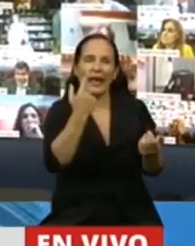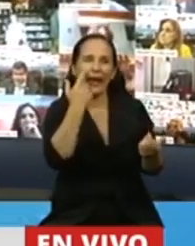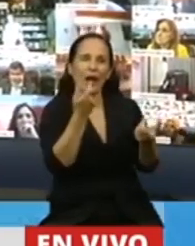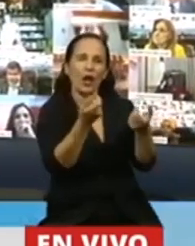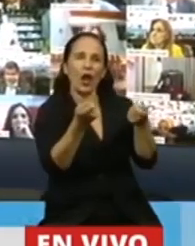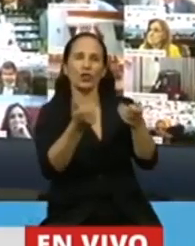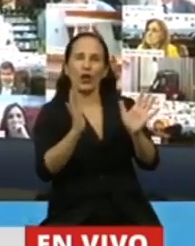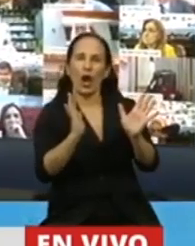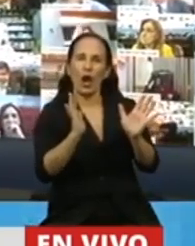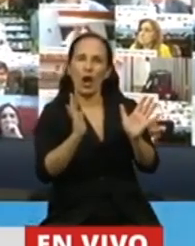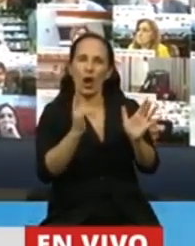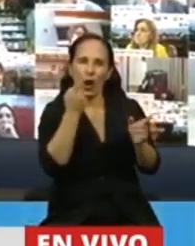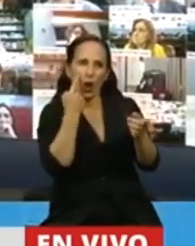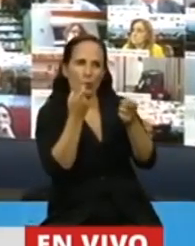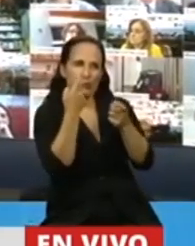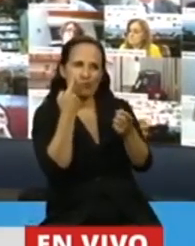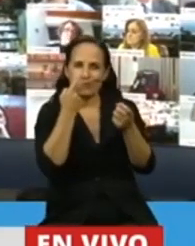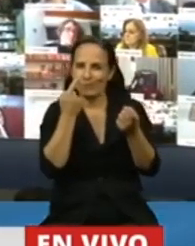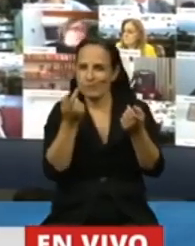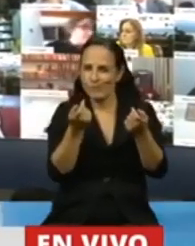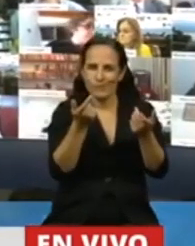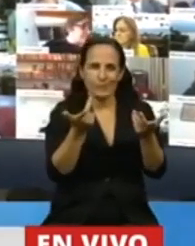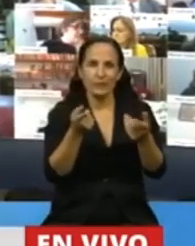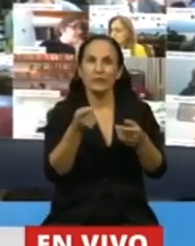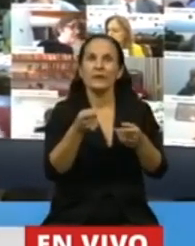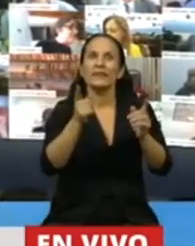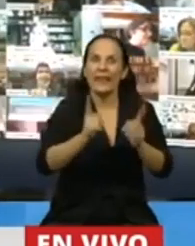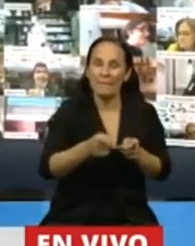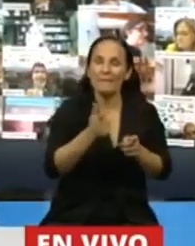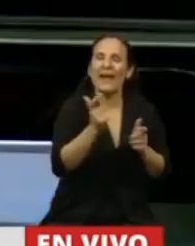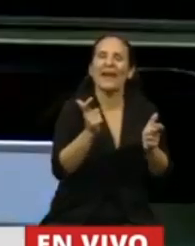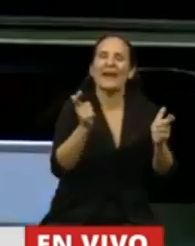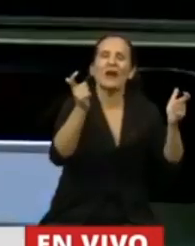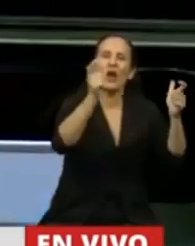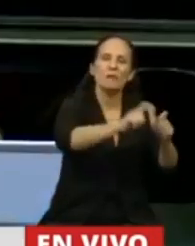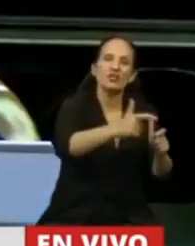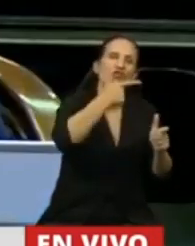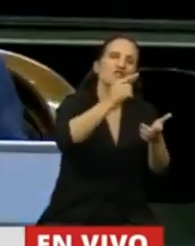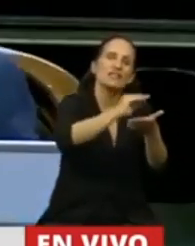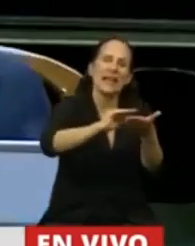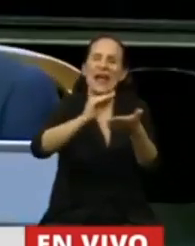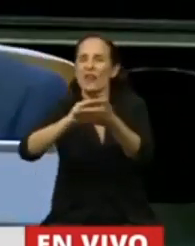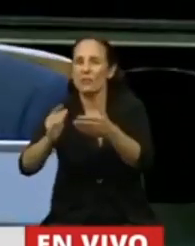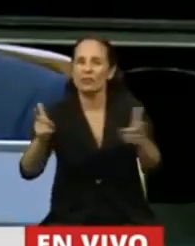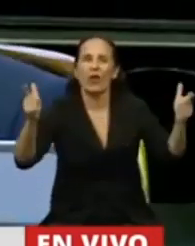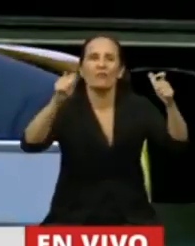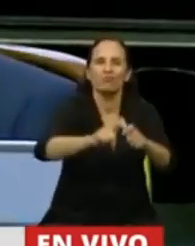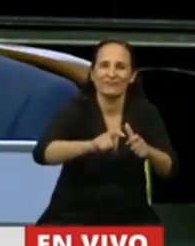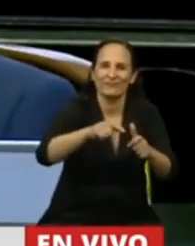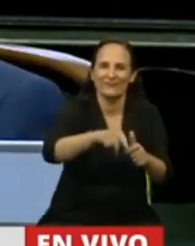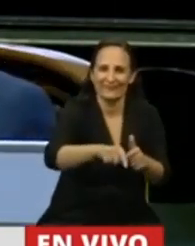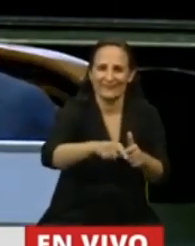Porque el Parlamento también son comisiones bicamerales. Porque el Parlamento también es